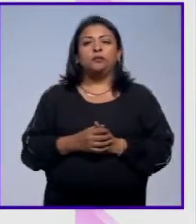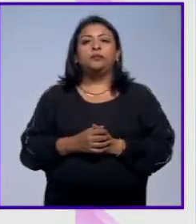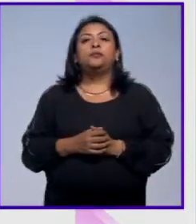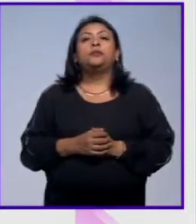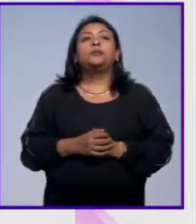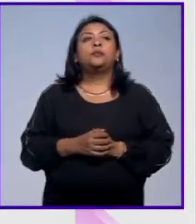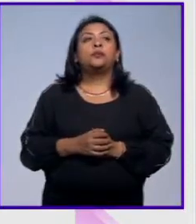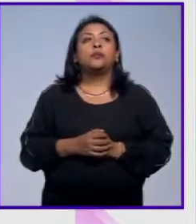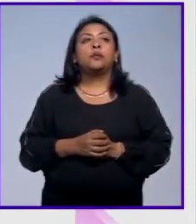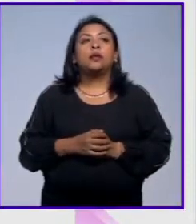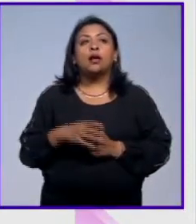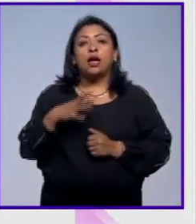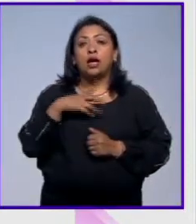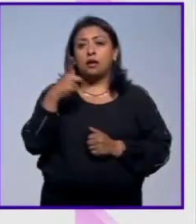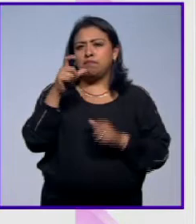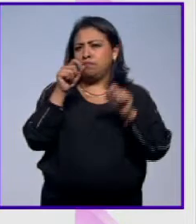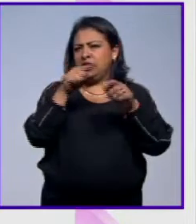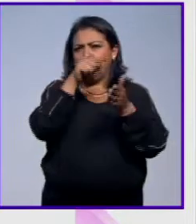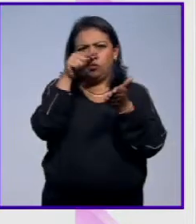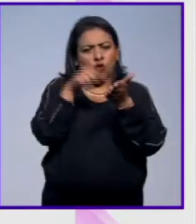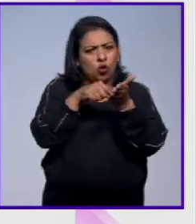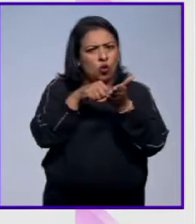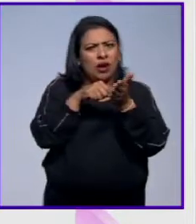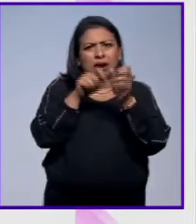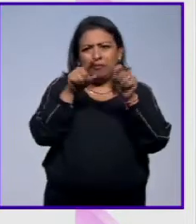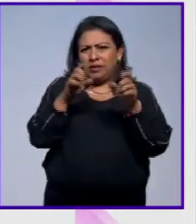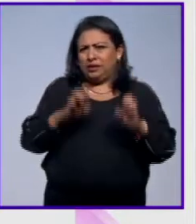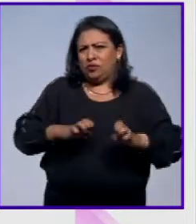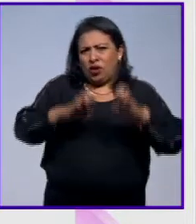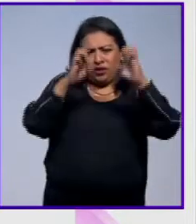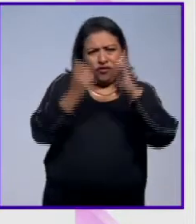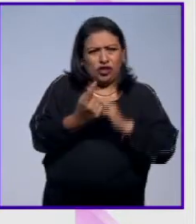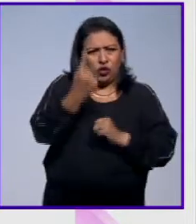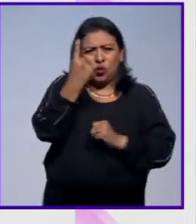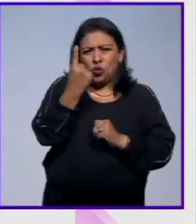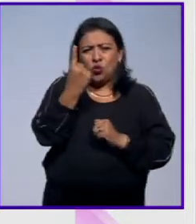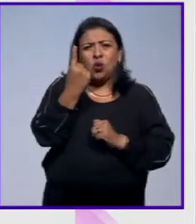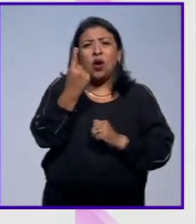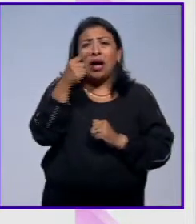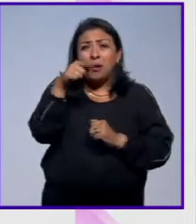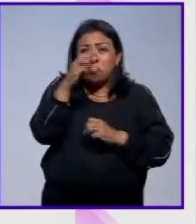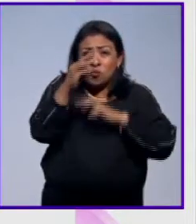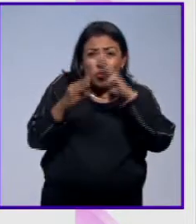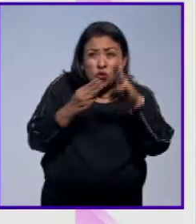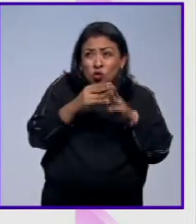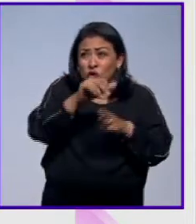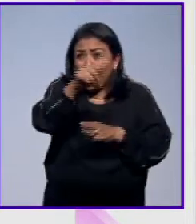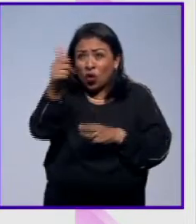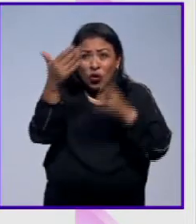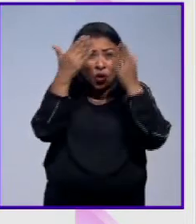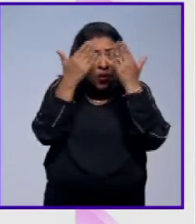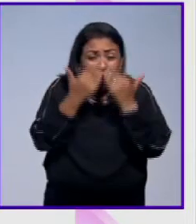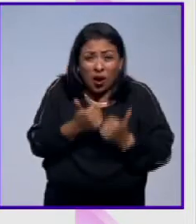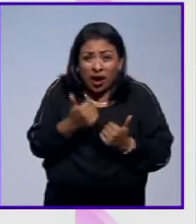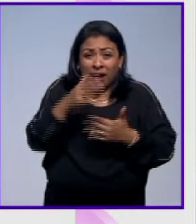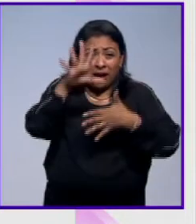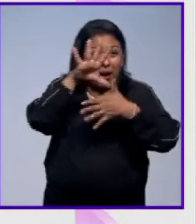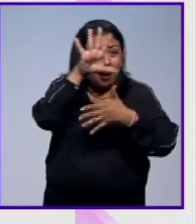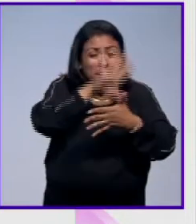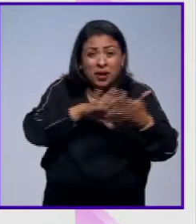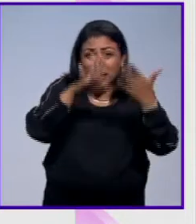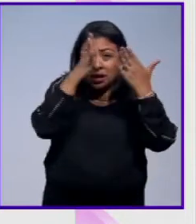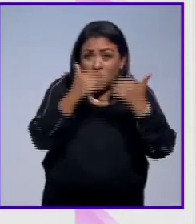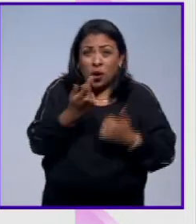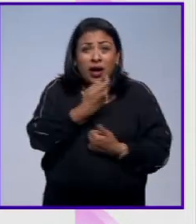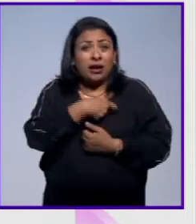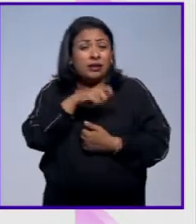bajo un solo techo en un solo edificio no hay en este mundo no hay en las Américas no